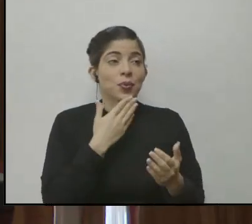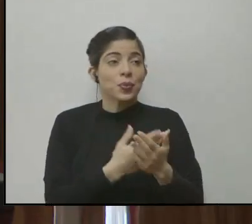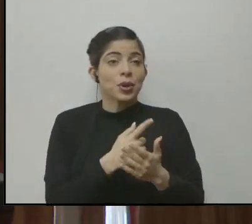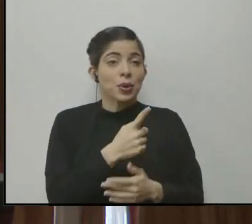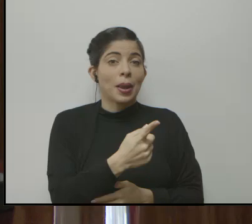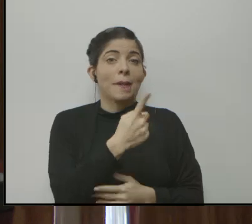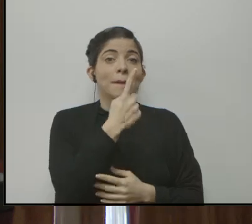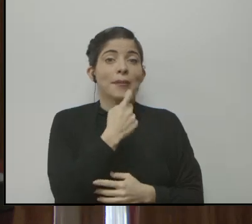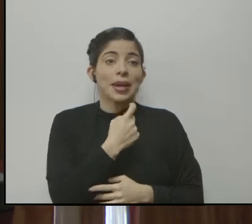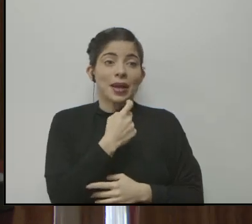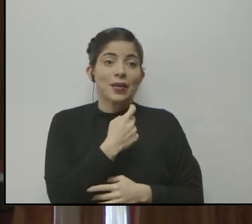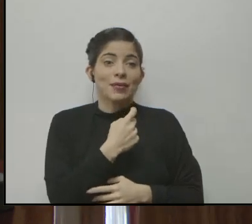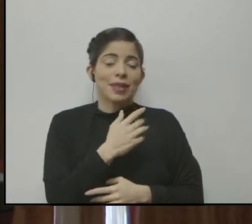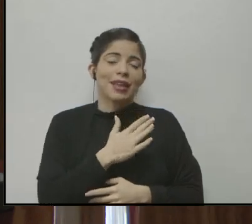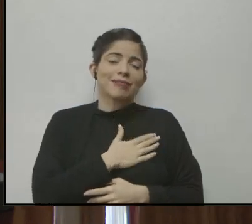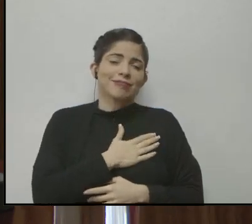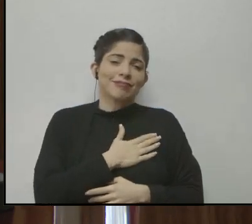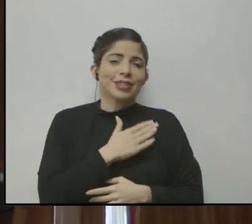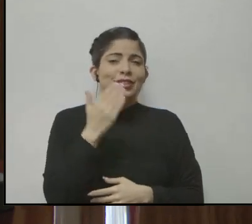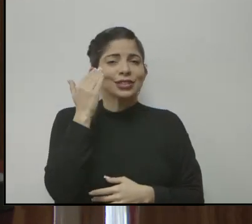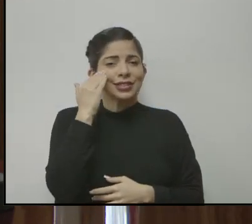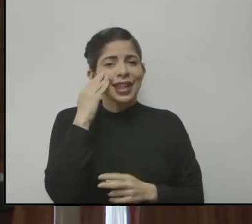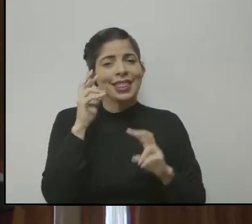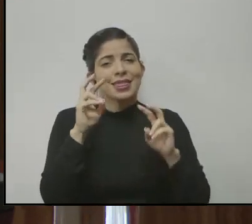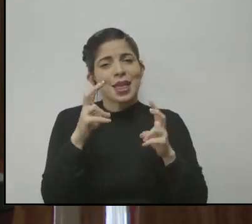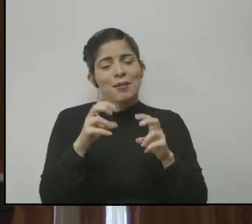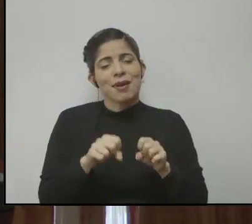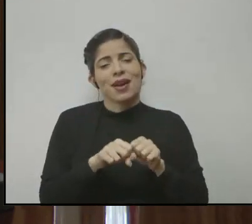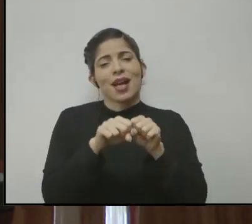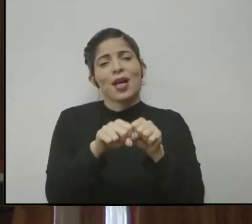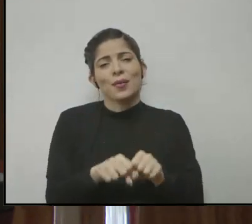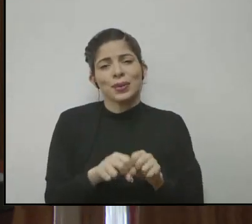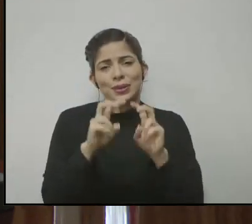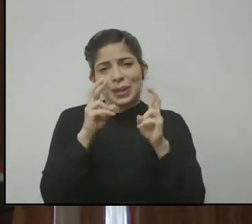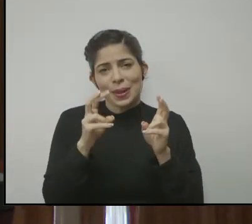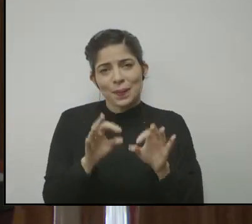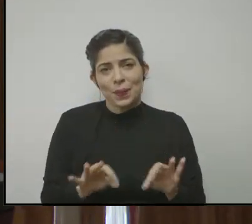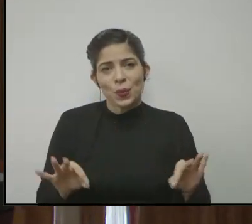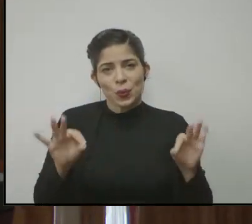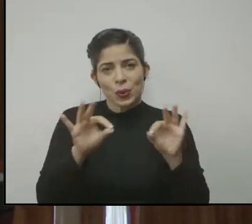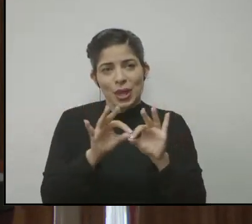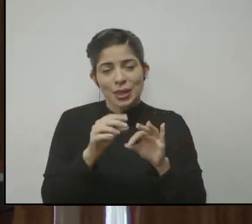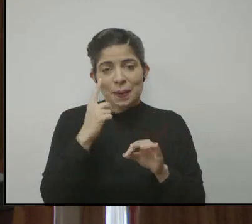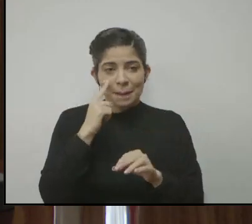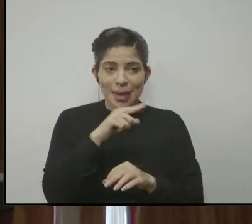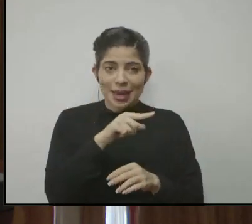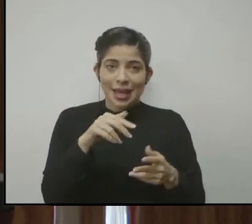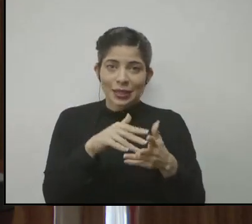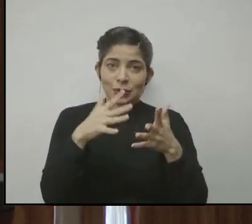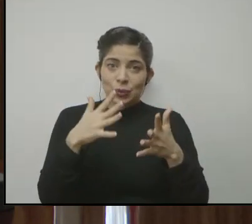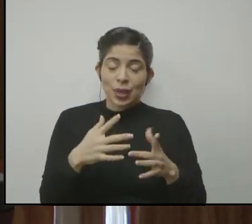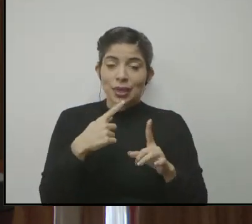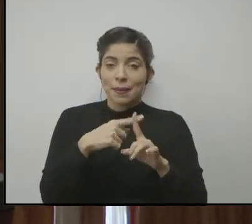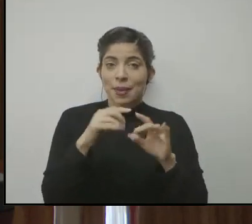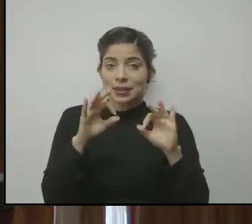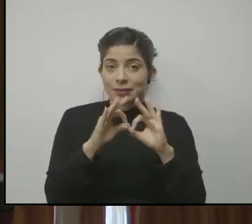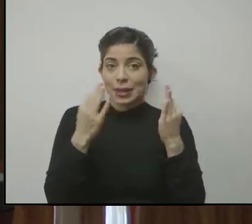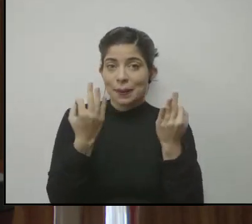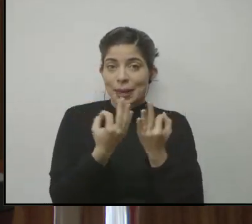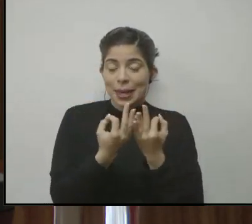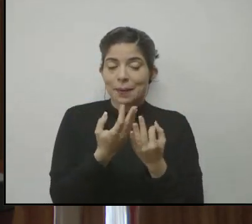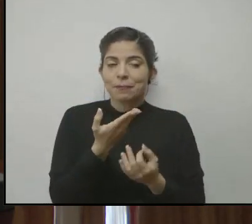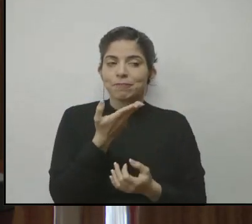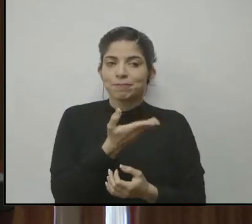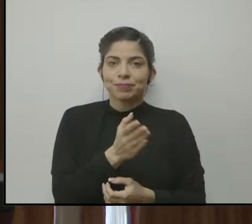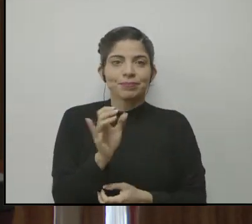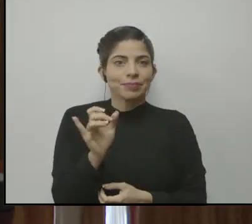pregunta que llega al corazón, yo sé que el tema de las graduaciones es un tema muy importante para los estudiantes y para las familias, en esto